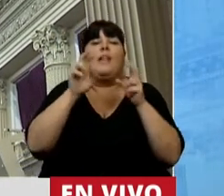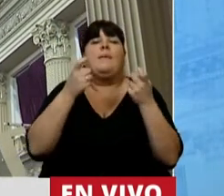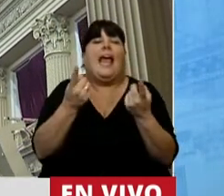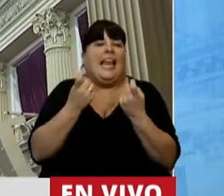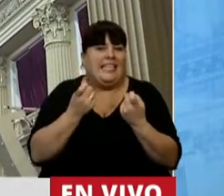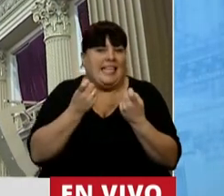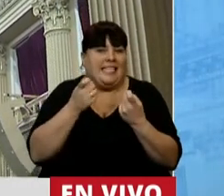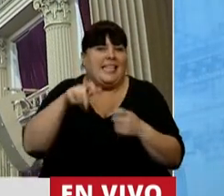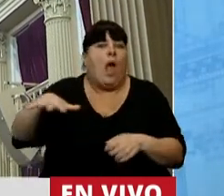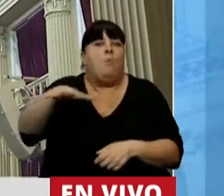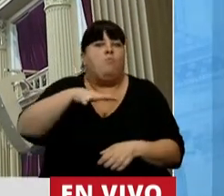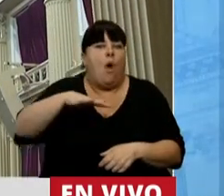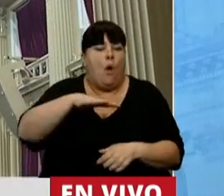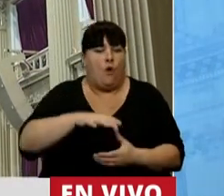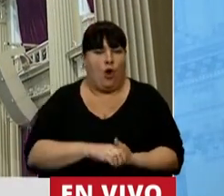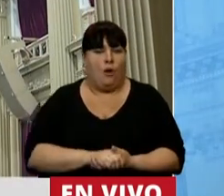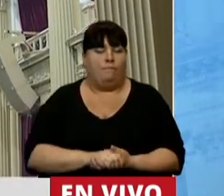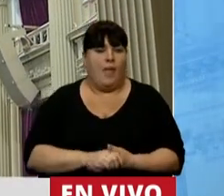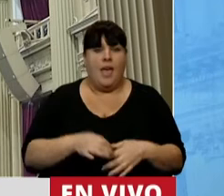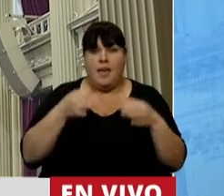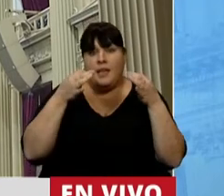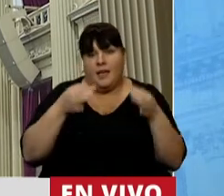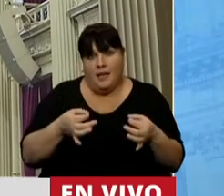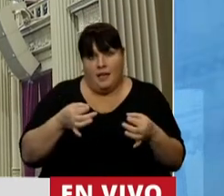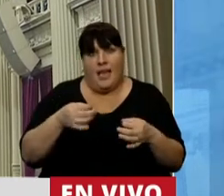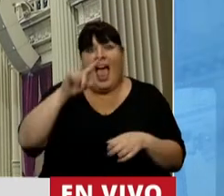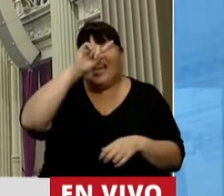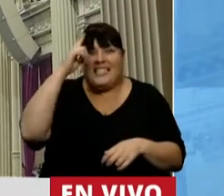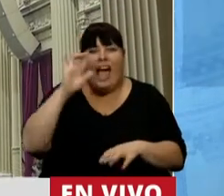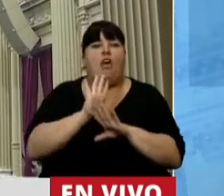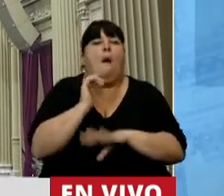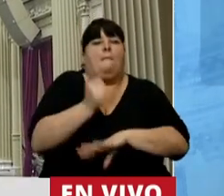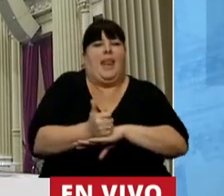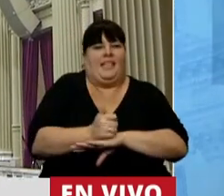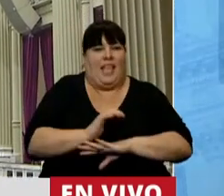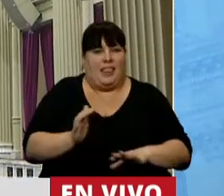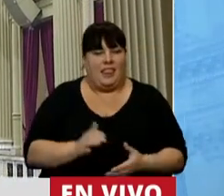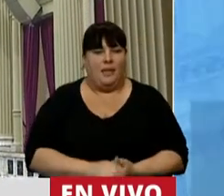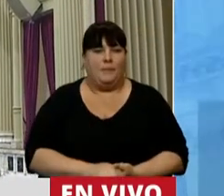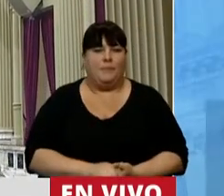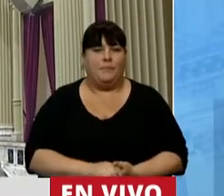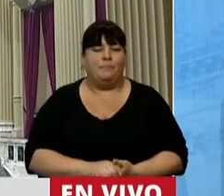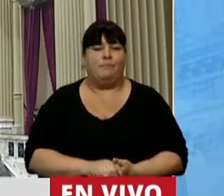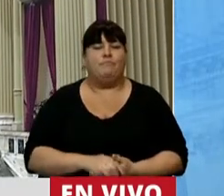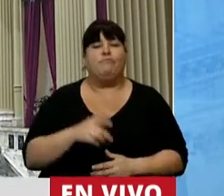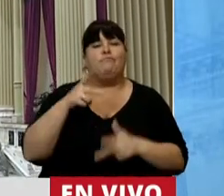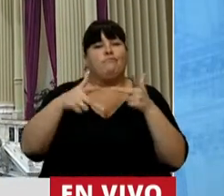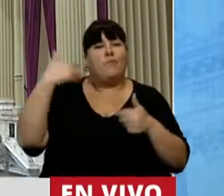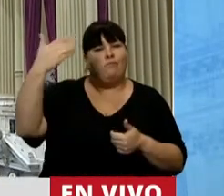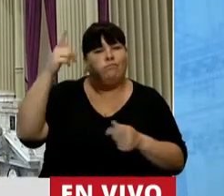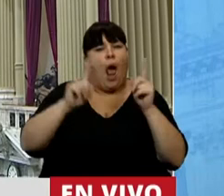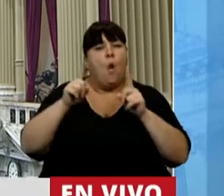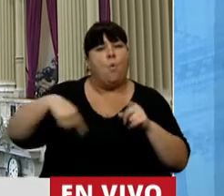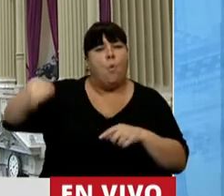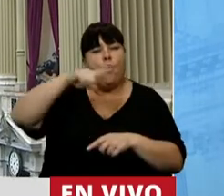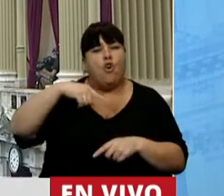necesidades de su pueblo, en definitiva, un Estado presente. Los argumentos que expresan